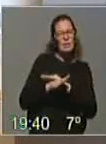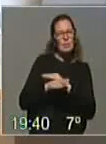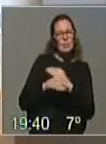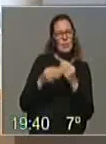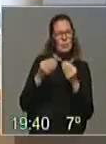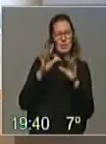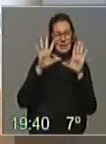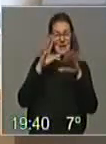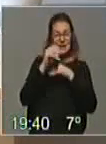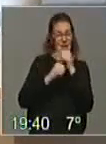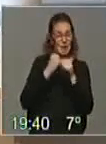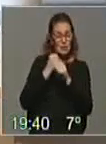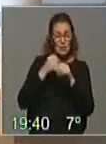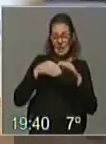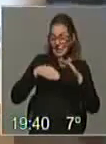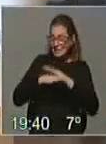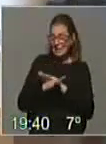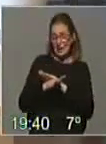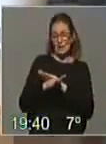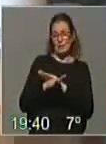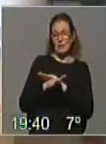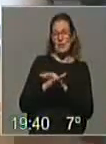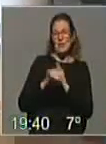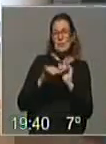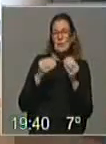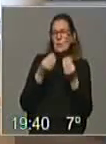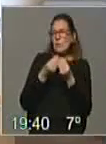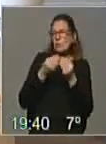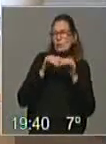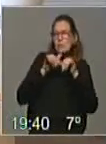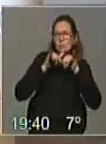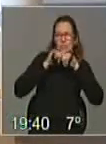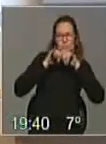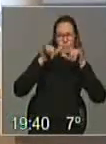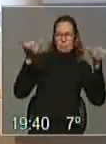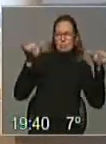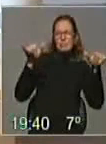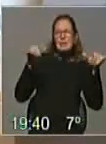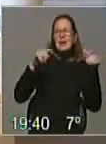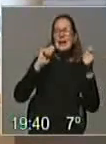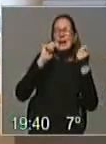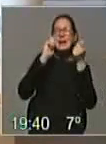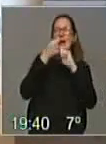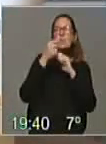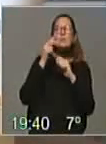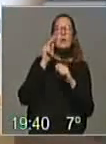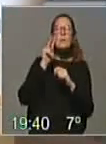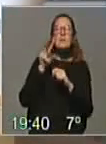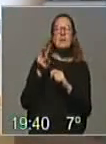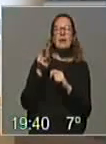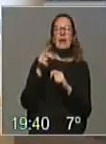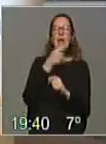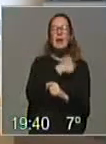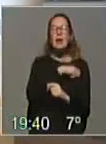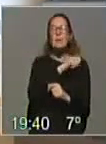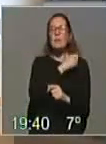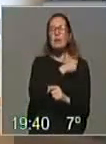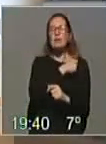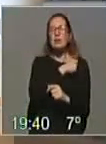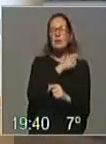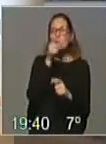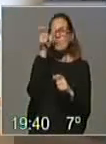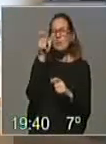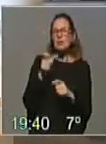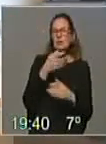avanzar 10 años en inclusión, porque ha tenido tantísima repercusión que el cambio de mirada en la sociedad española con respecto a las